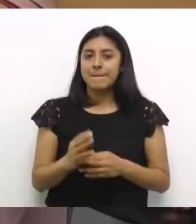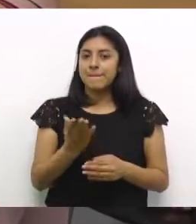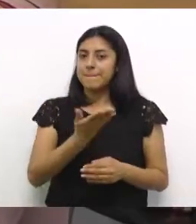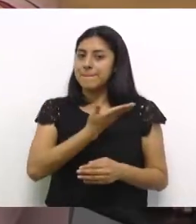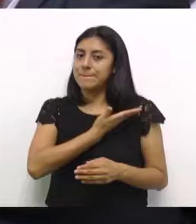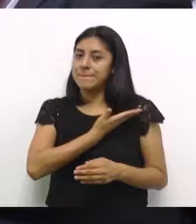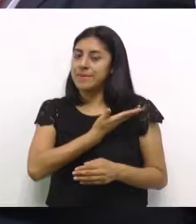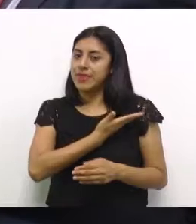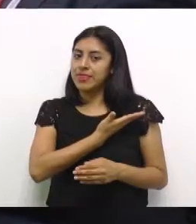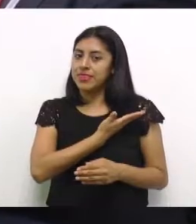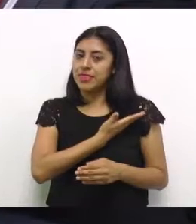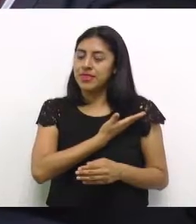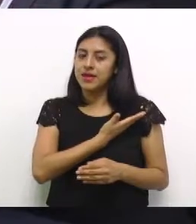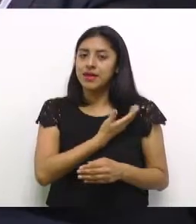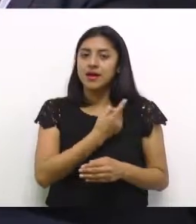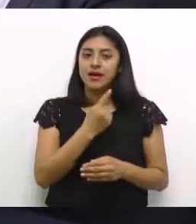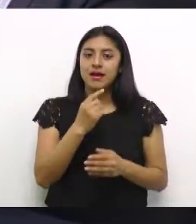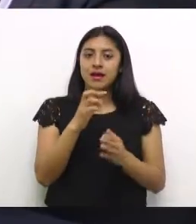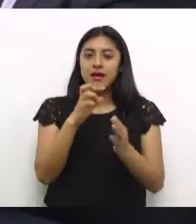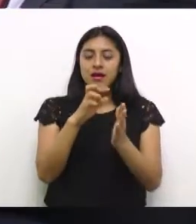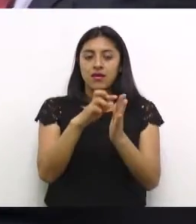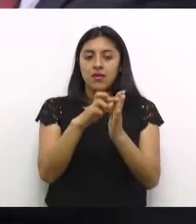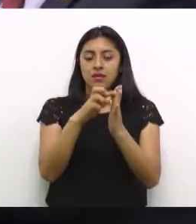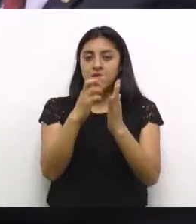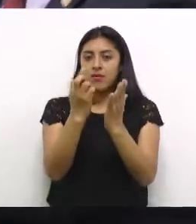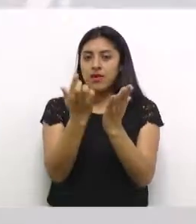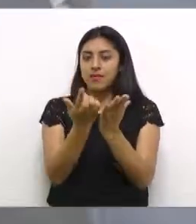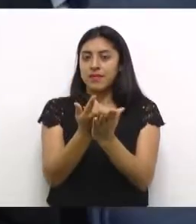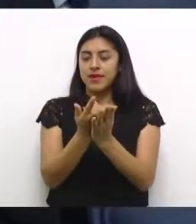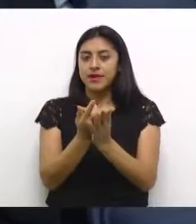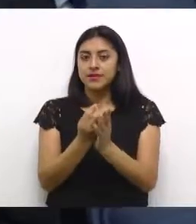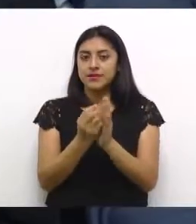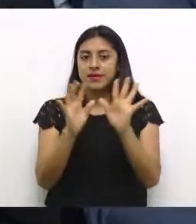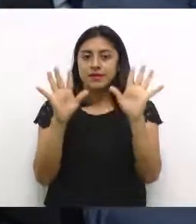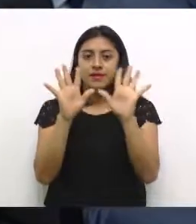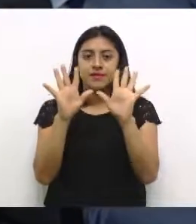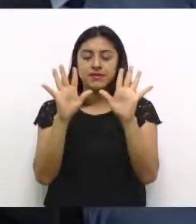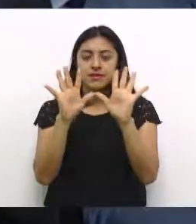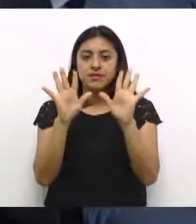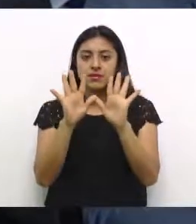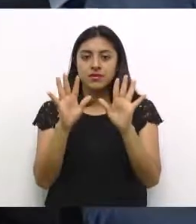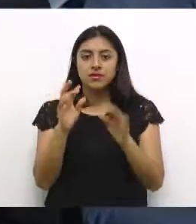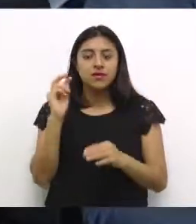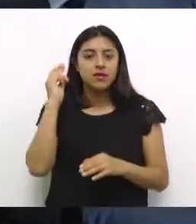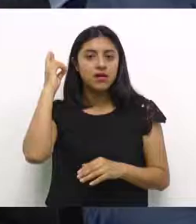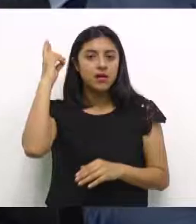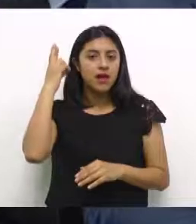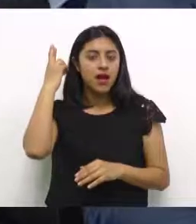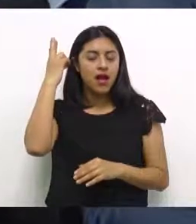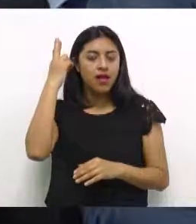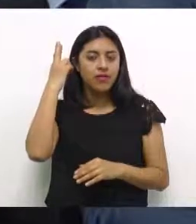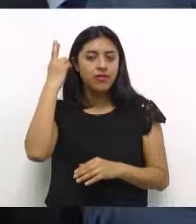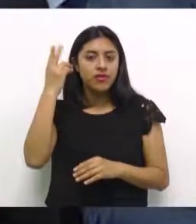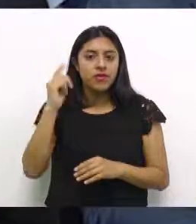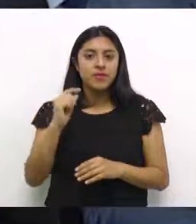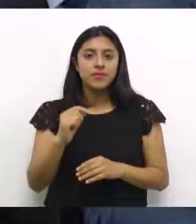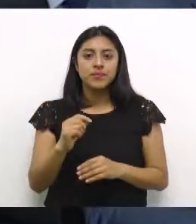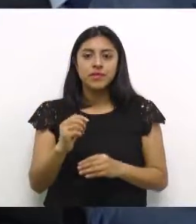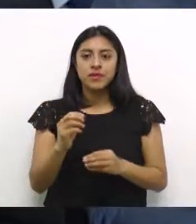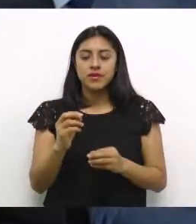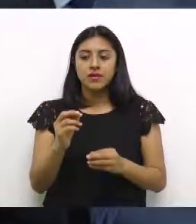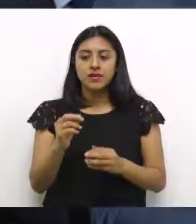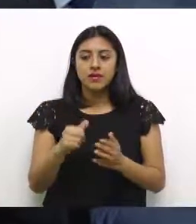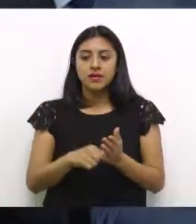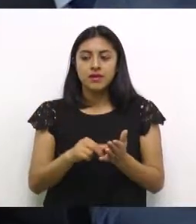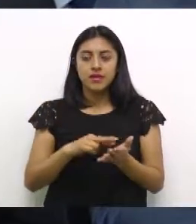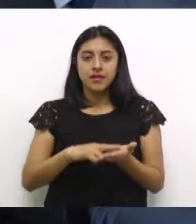como lo afirmara de manera errónea un medio de comunicación escrito. Renap, señores, no está en crisis. Quiero aclararles